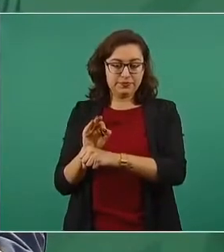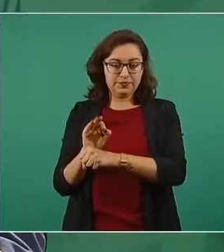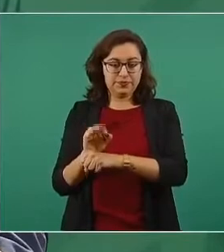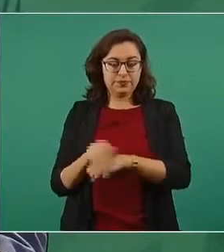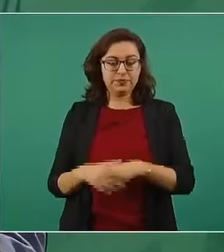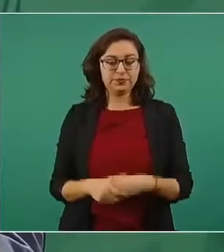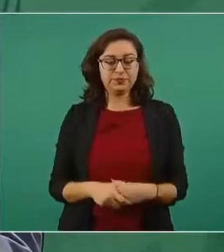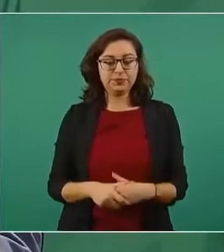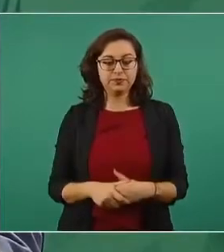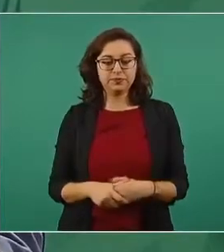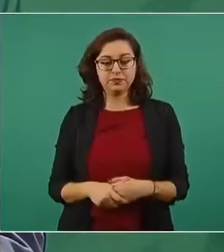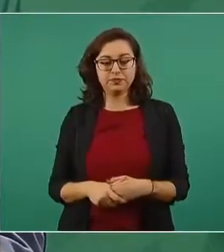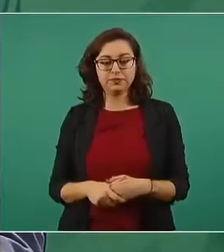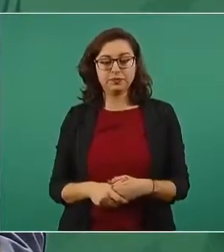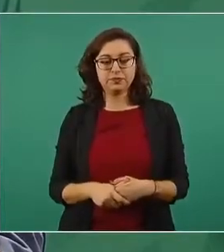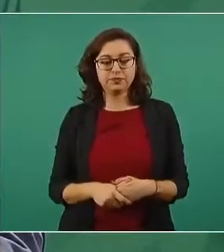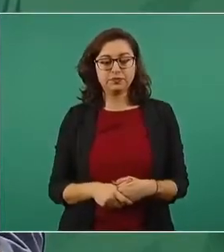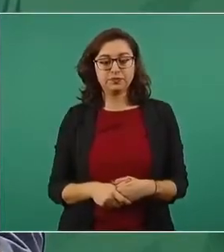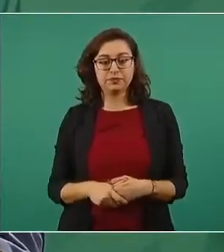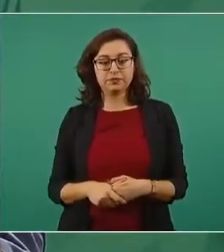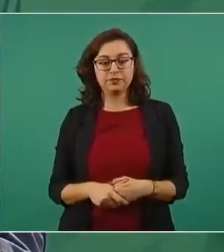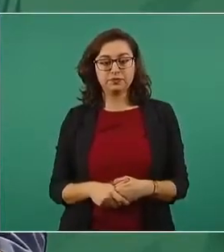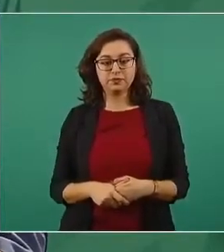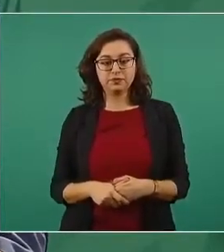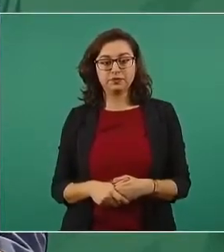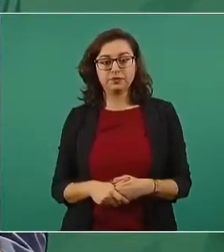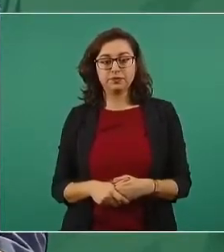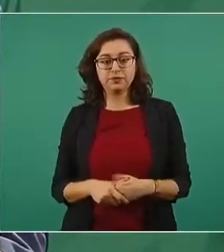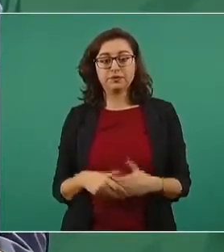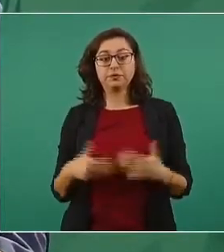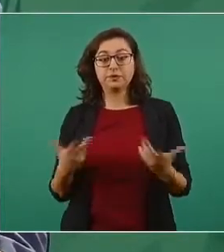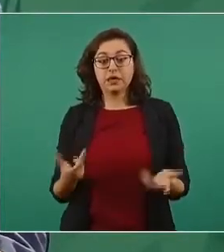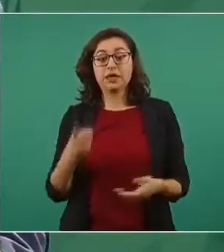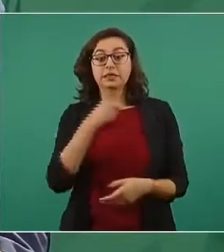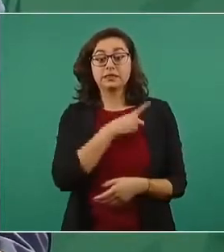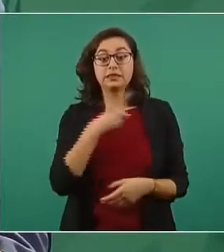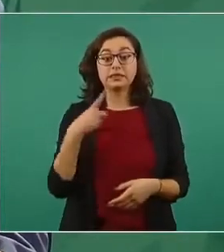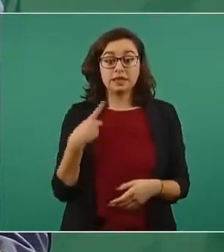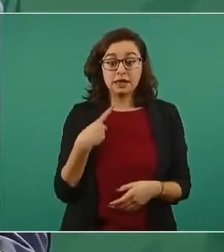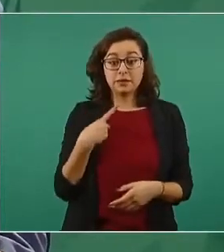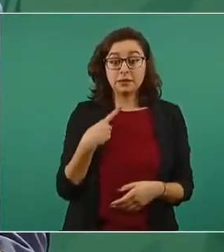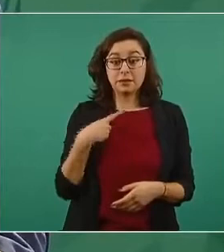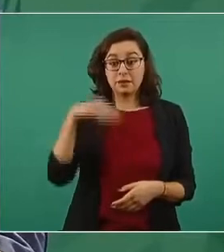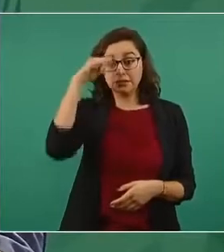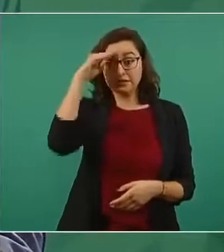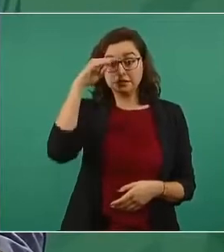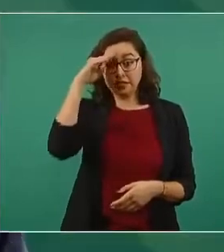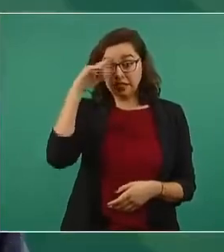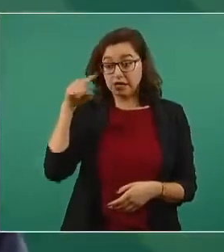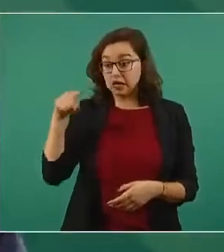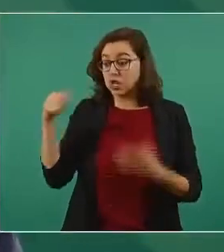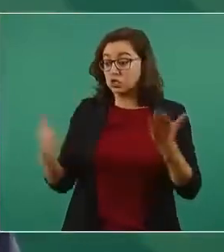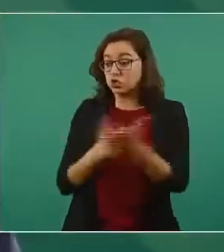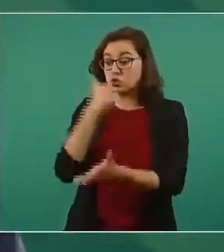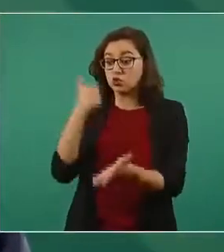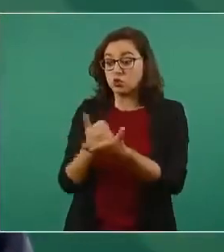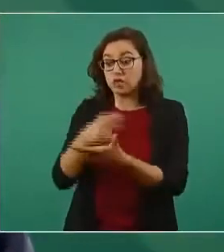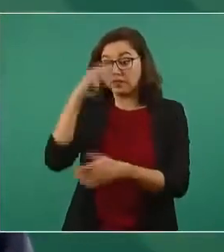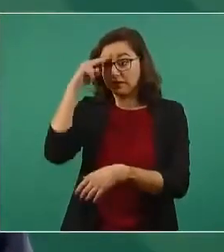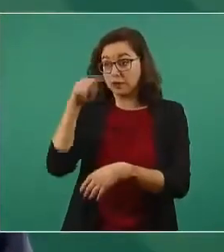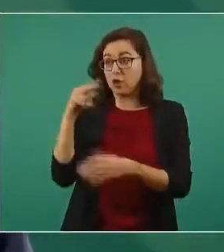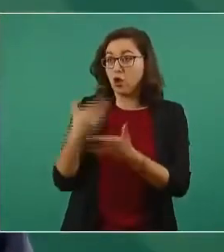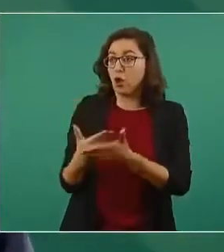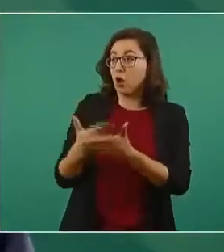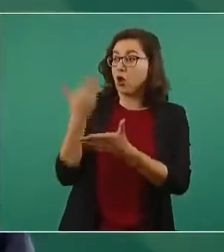Solo tengan en cuenta que la ampliación al actual aeropuerto se hizo como hace 12